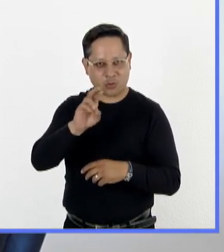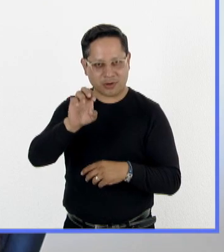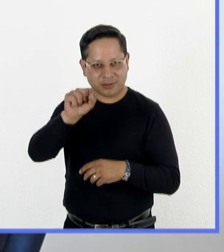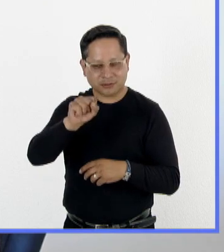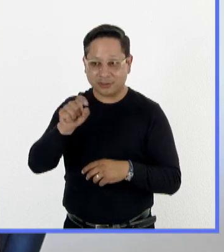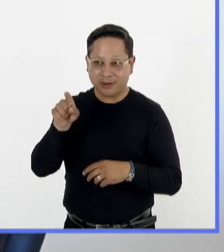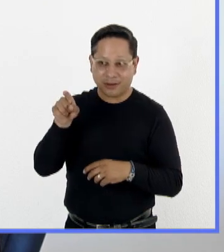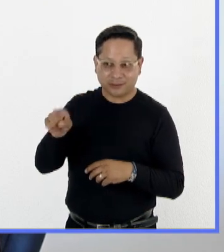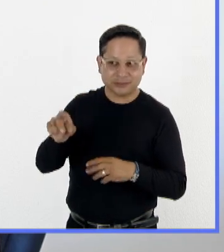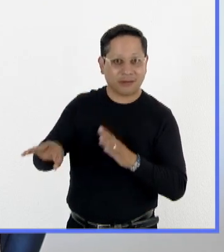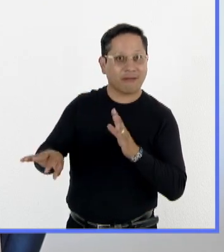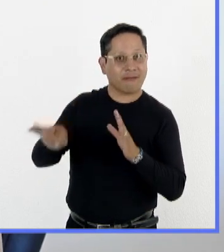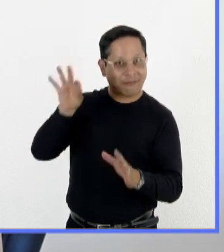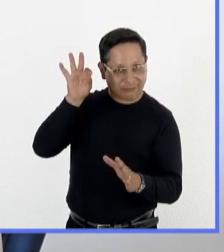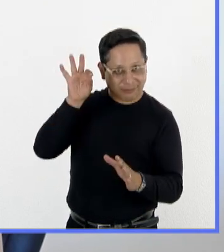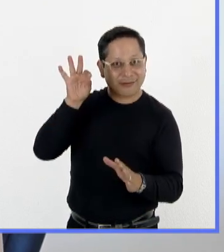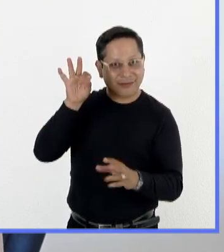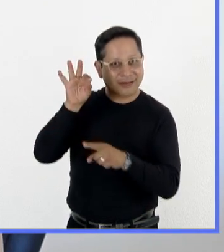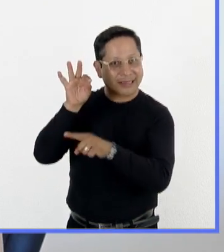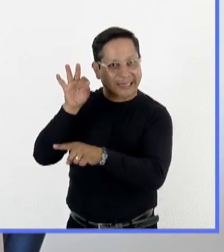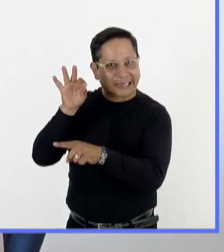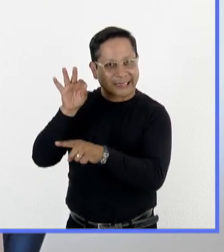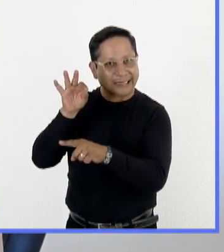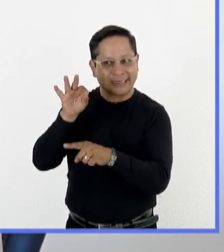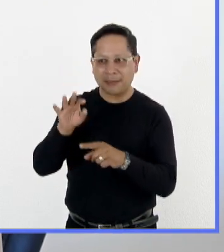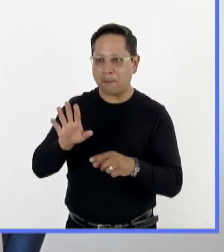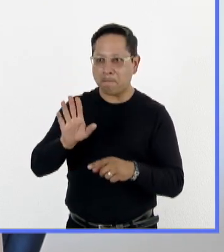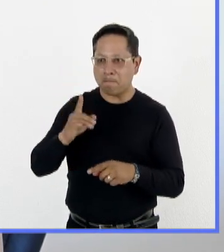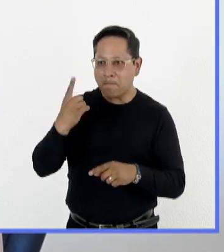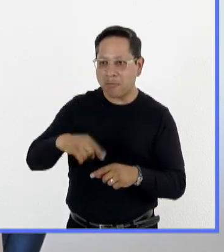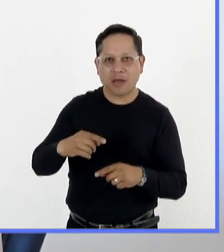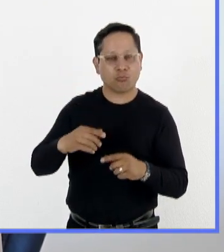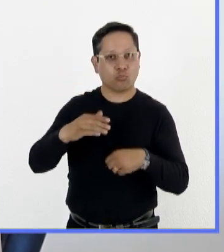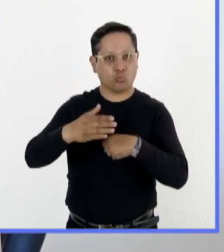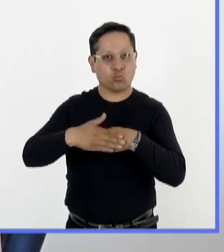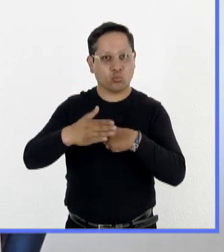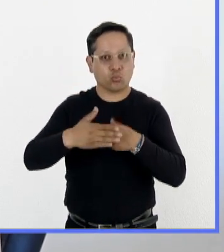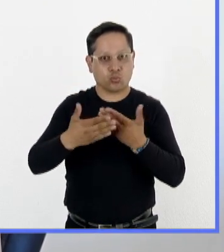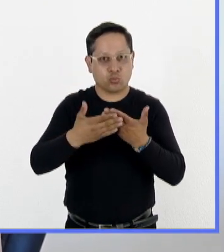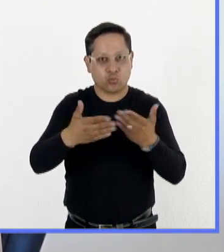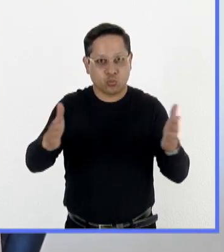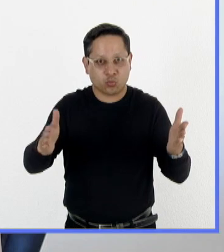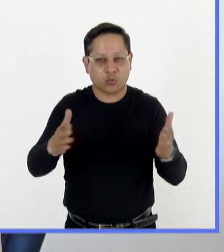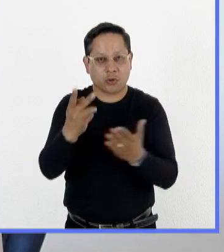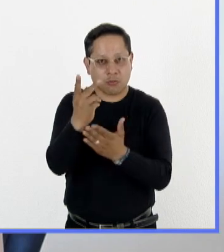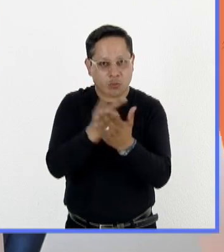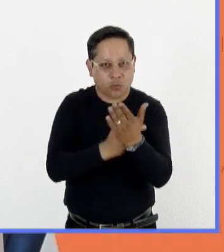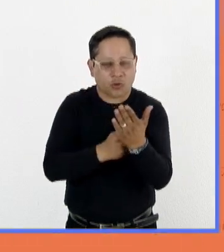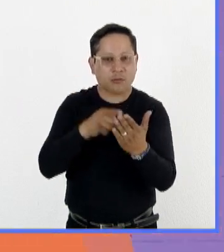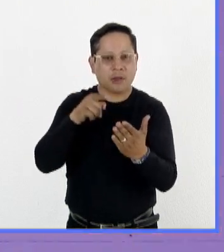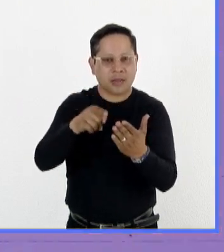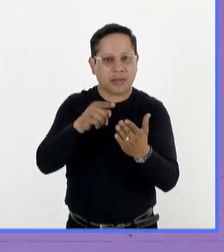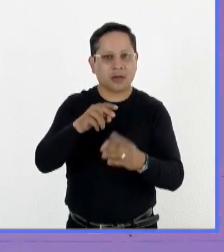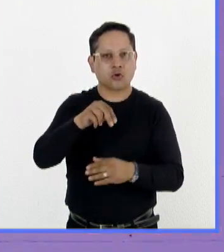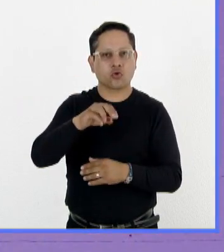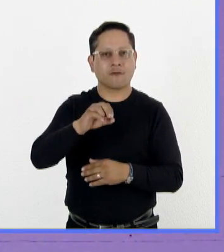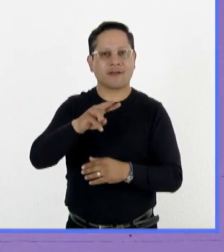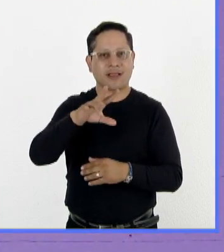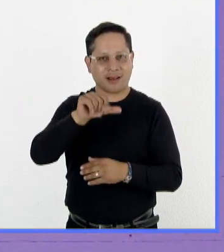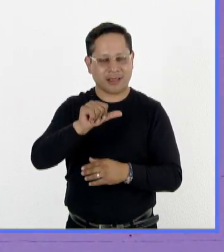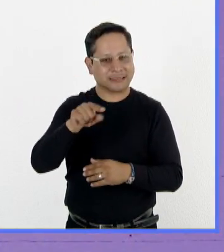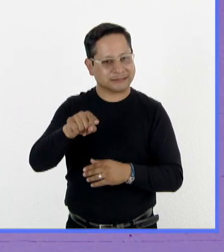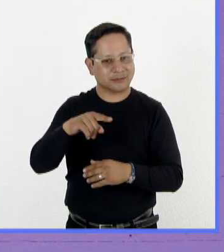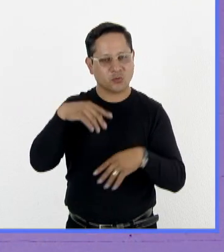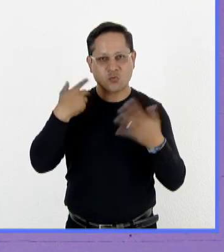seleccionada esta obra como la que se publicará en el programa de tutoría de novela. Este es un programa que nos